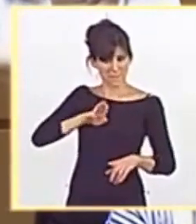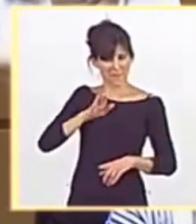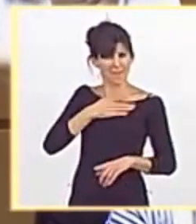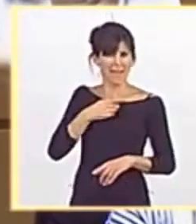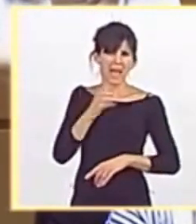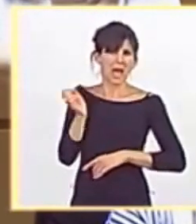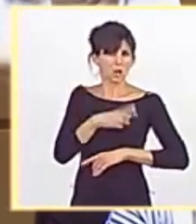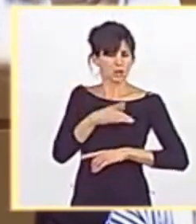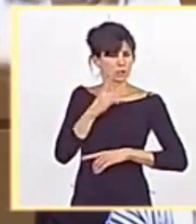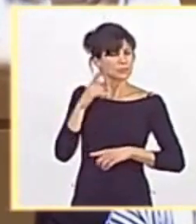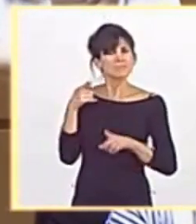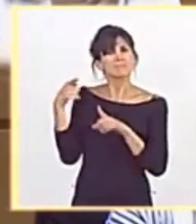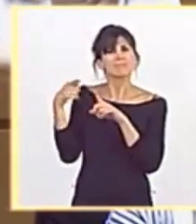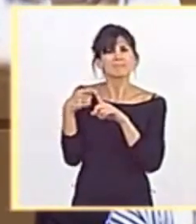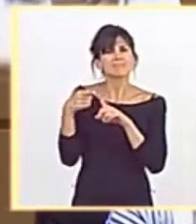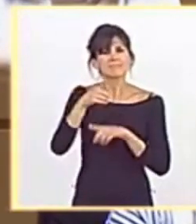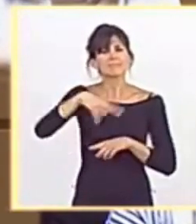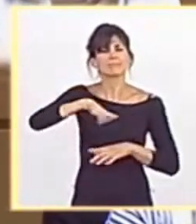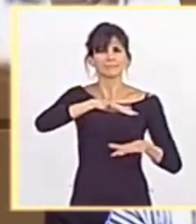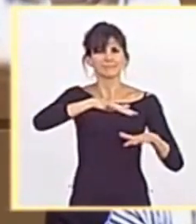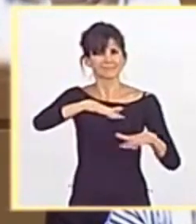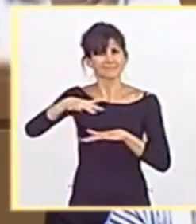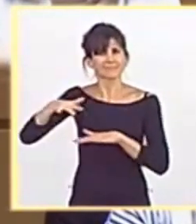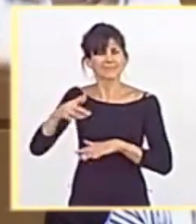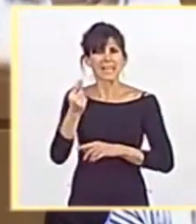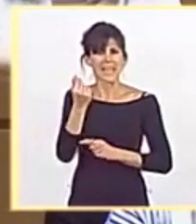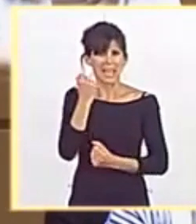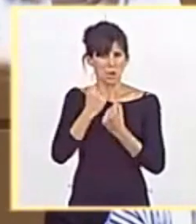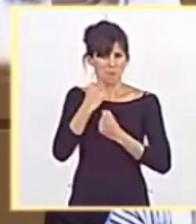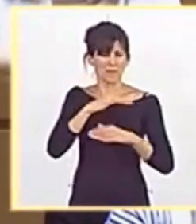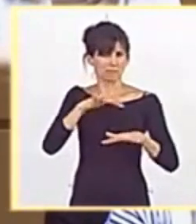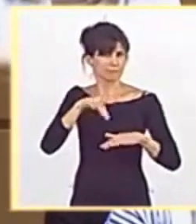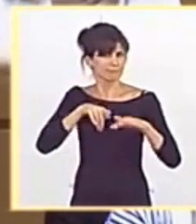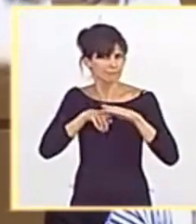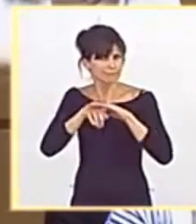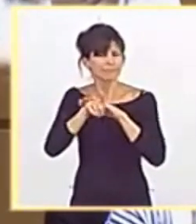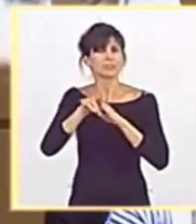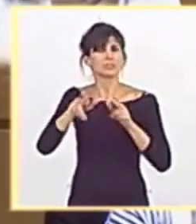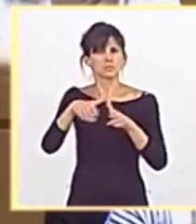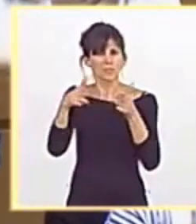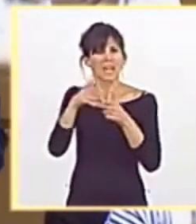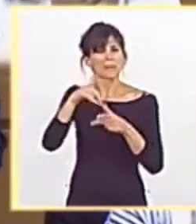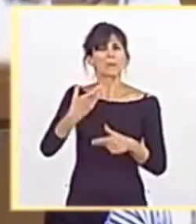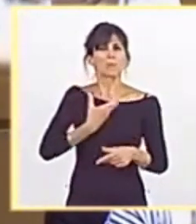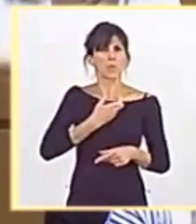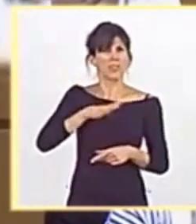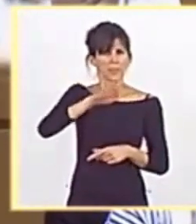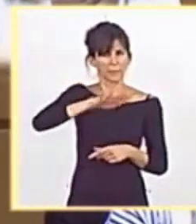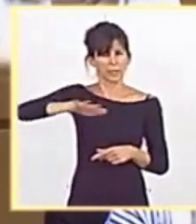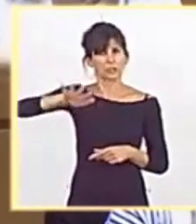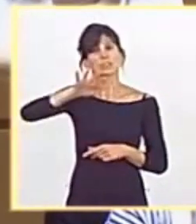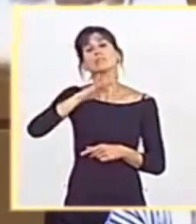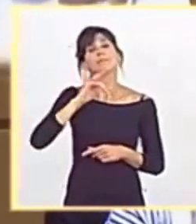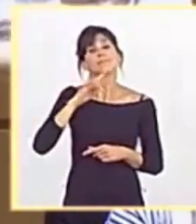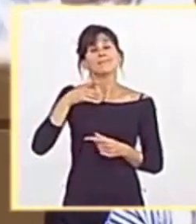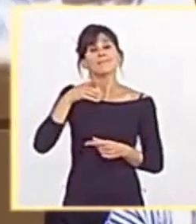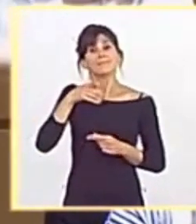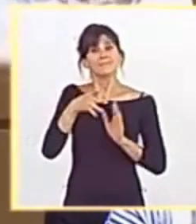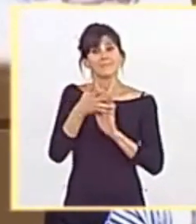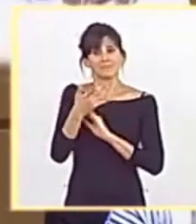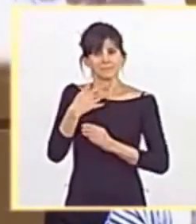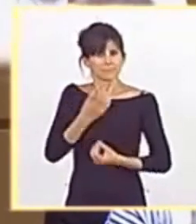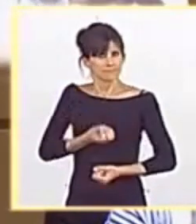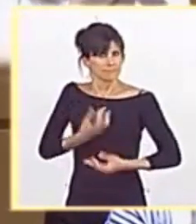ahorros se empleasen para la reactivación económica y social de los municipios. Y es que a pesar de los